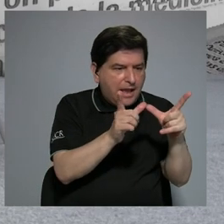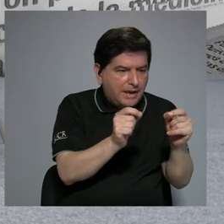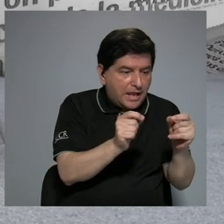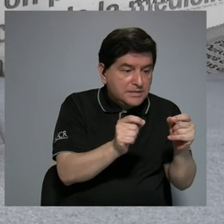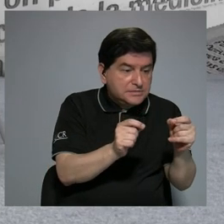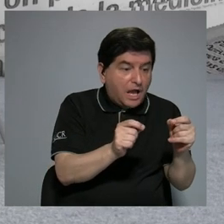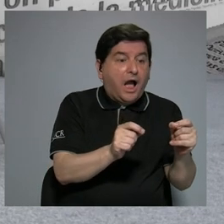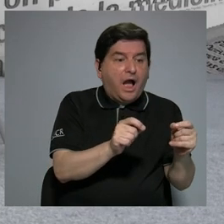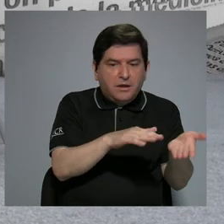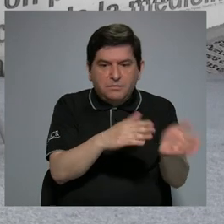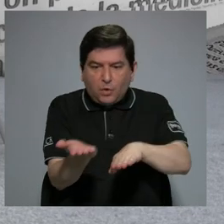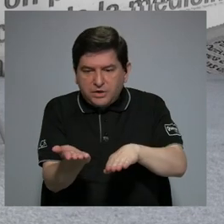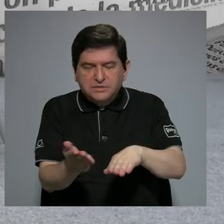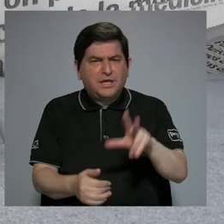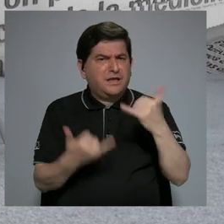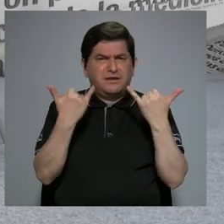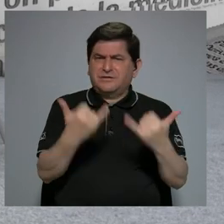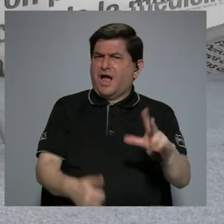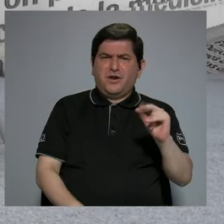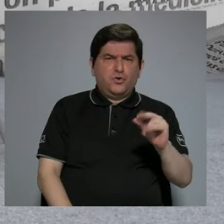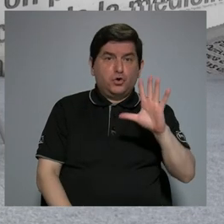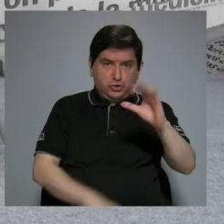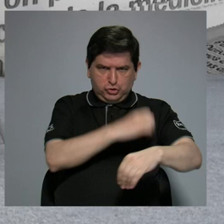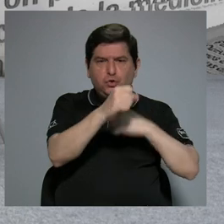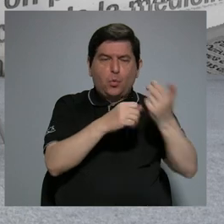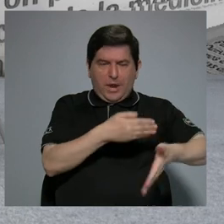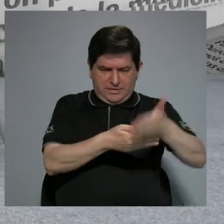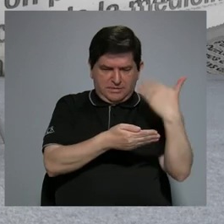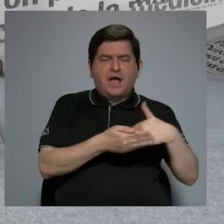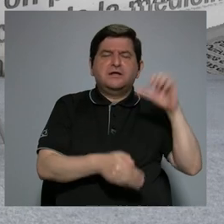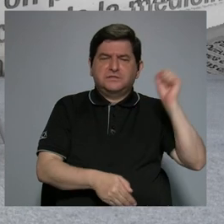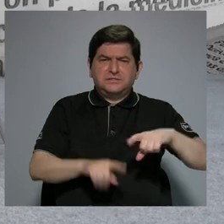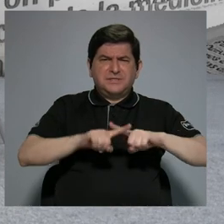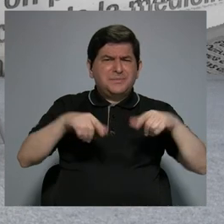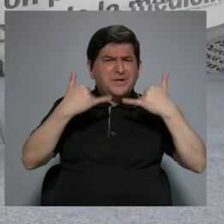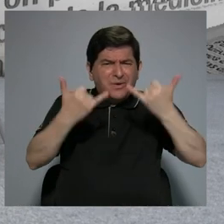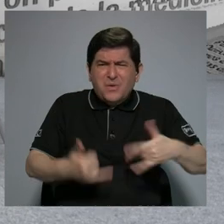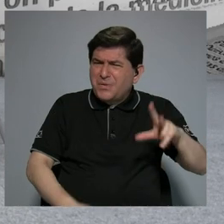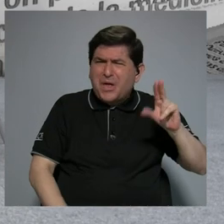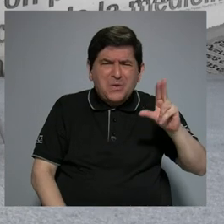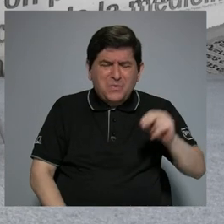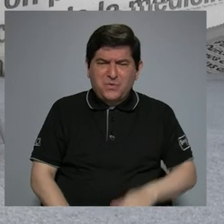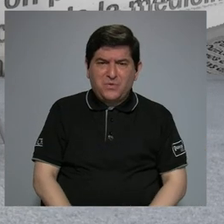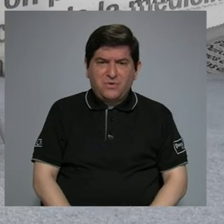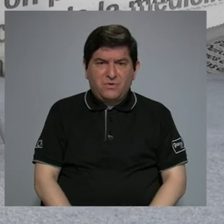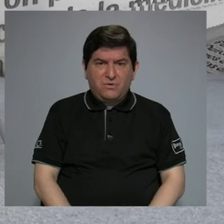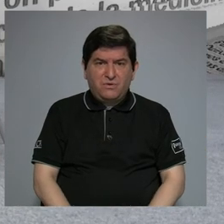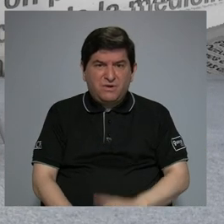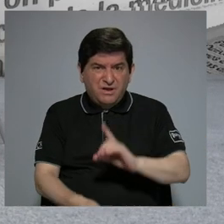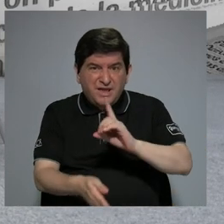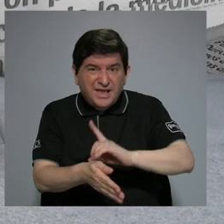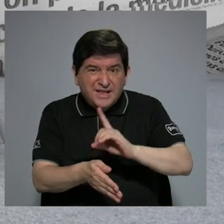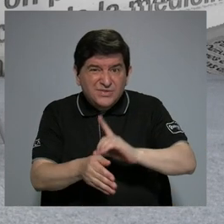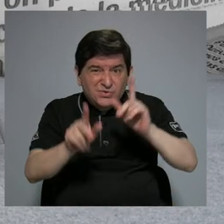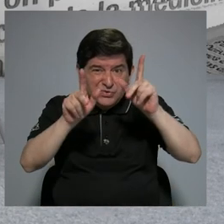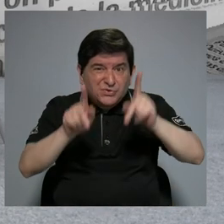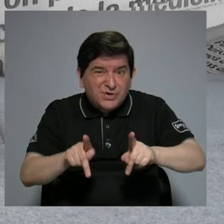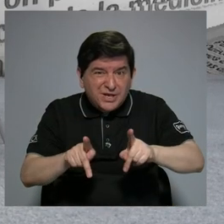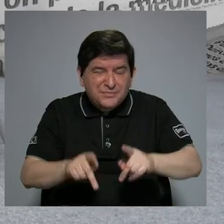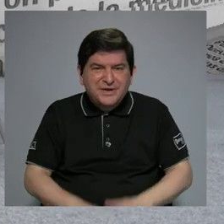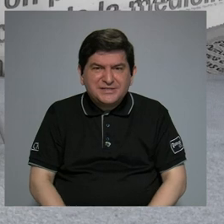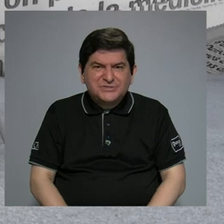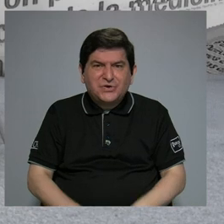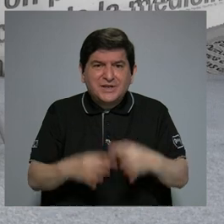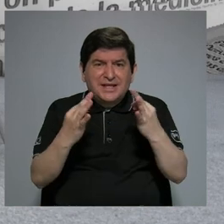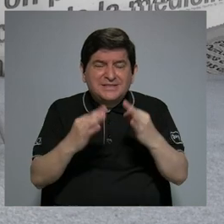me voy a morir, que ya no es así. Hace 50 años lo era, pero ya no es así. Pero el médico no es quizá la persona que tiene que darle